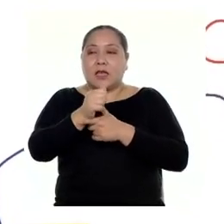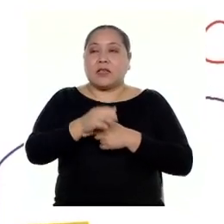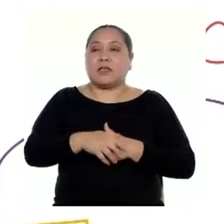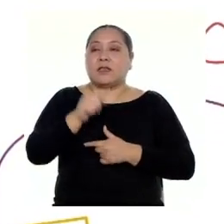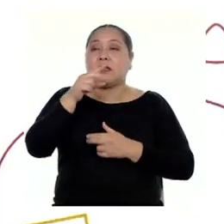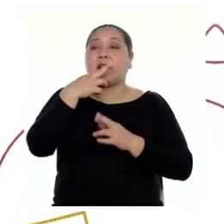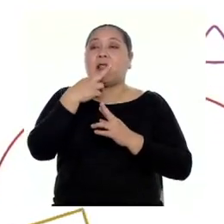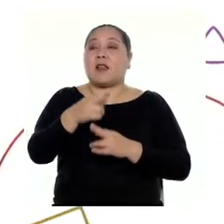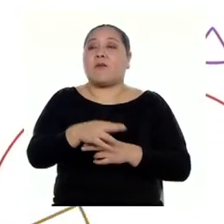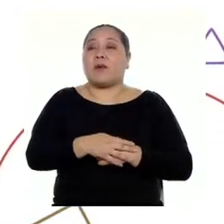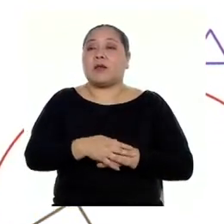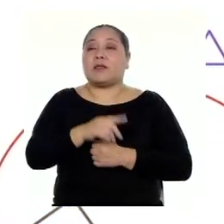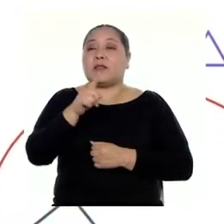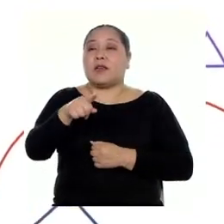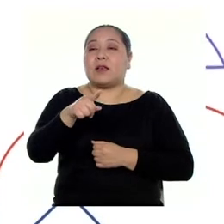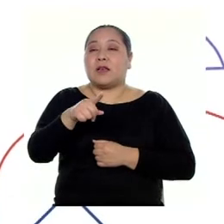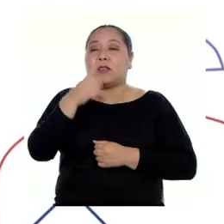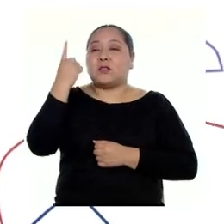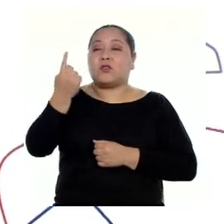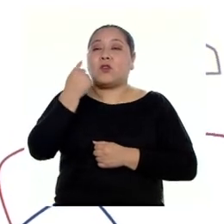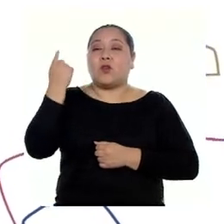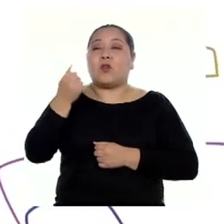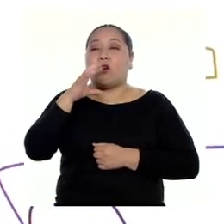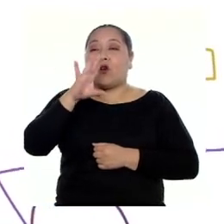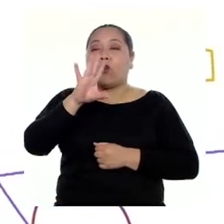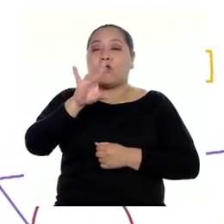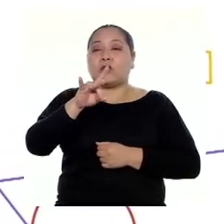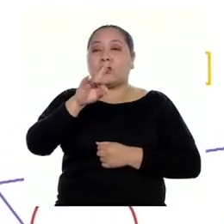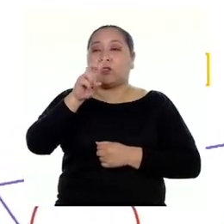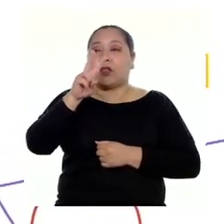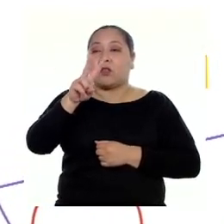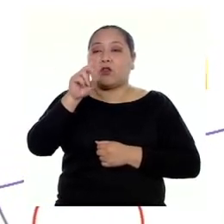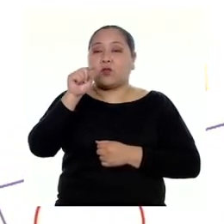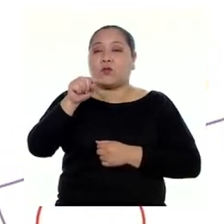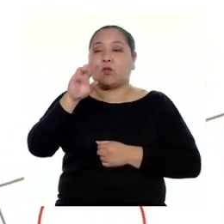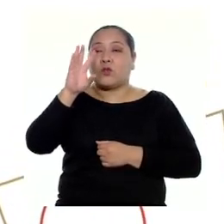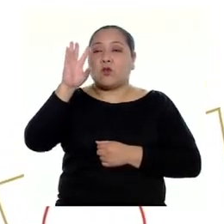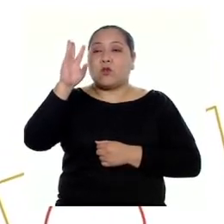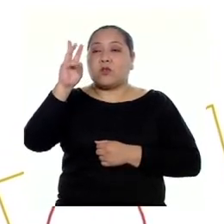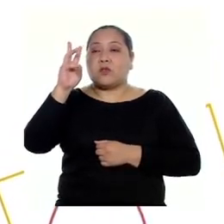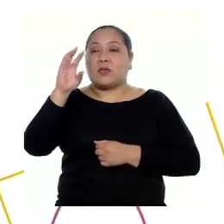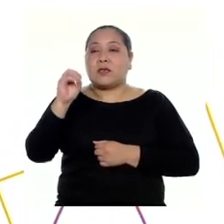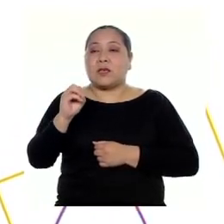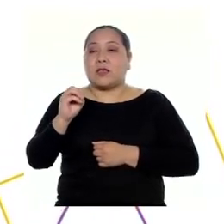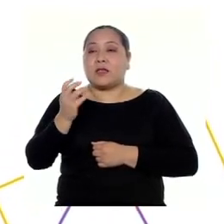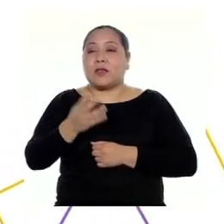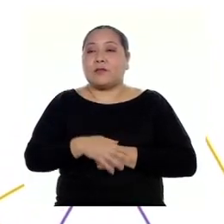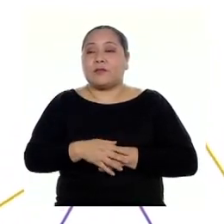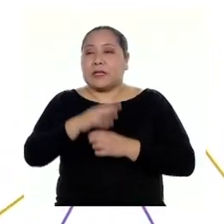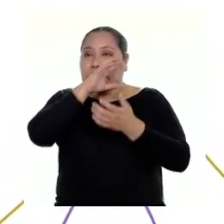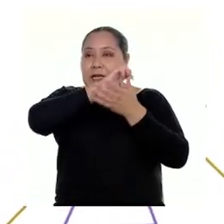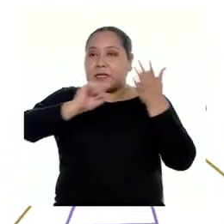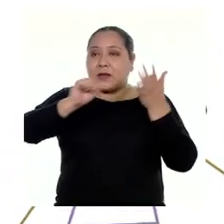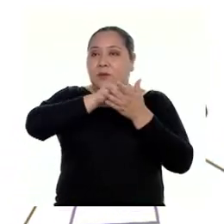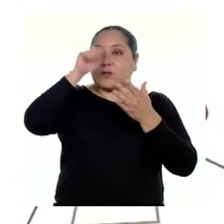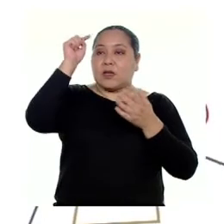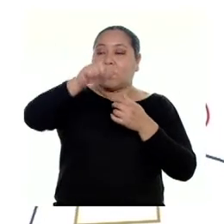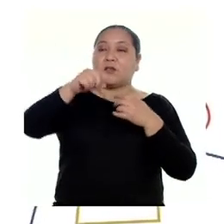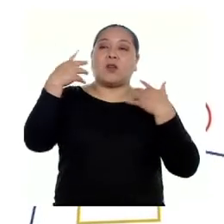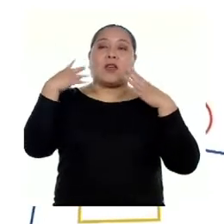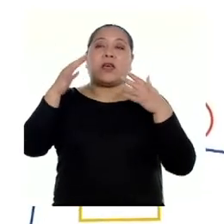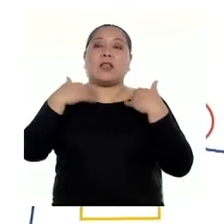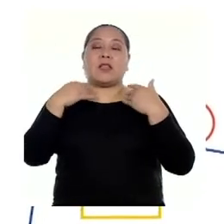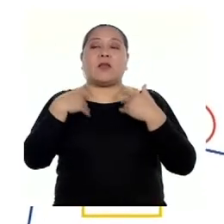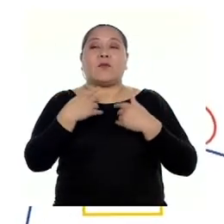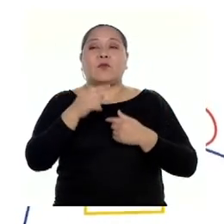resultado será 82 soles con 60 céntimos de descuento. Si restamos este monto al precio que ya